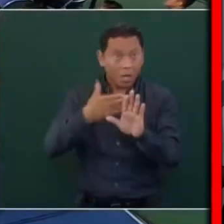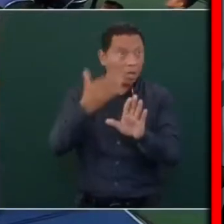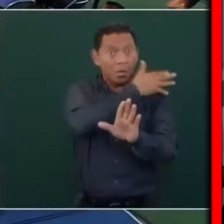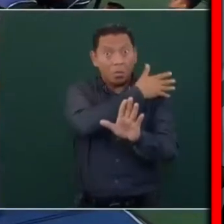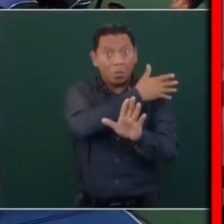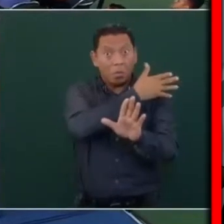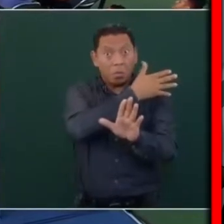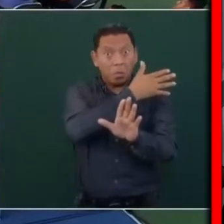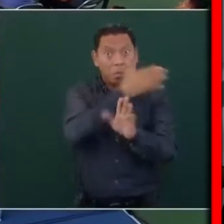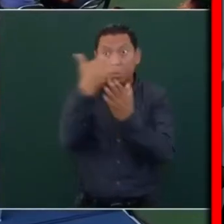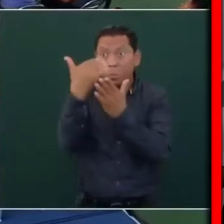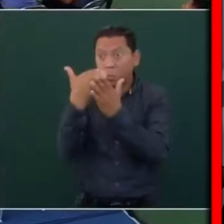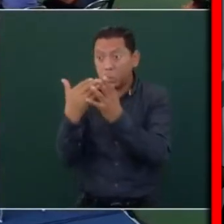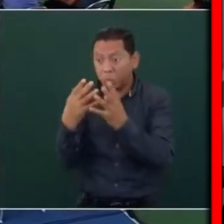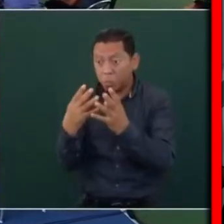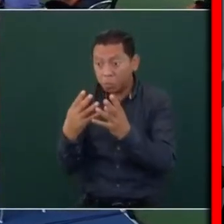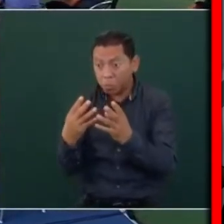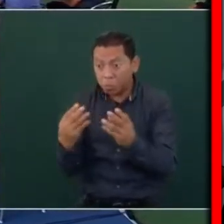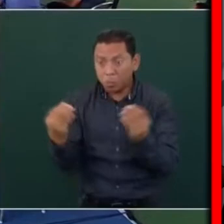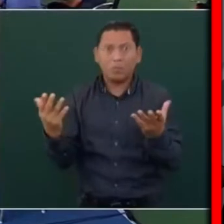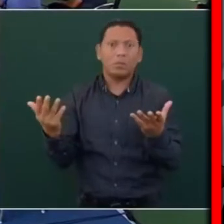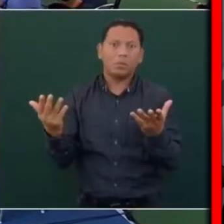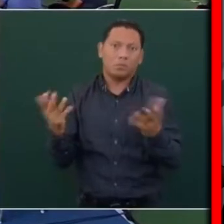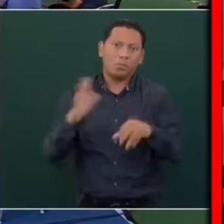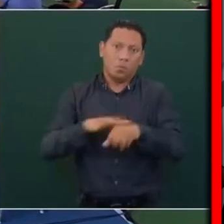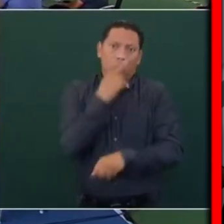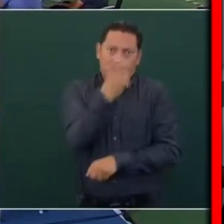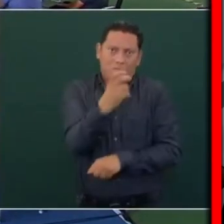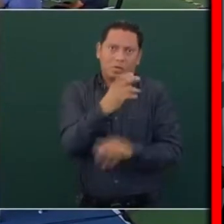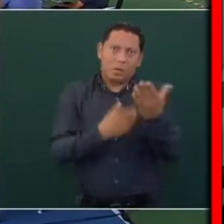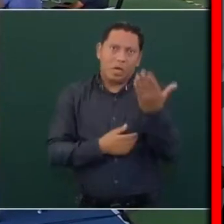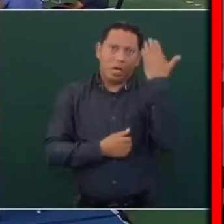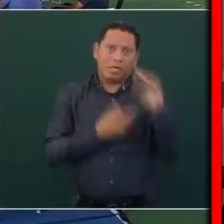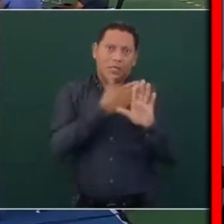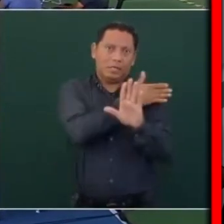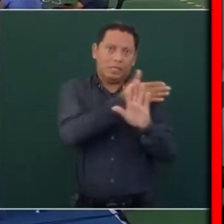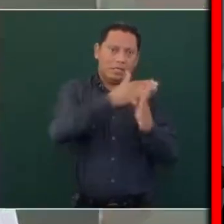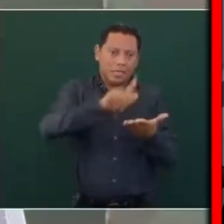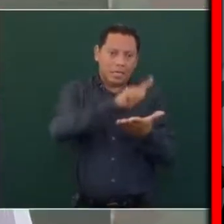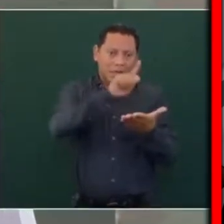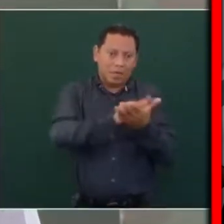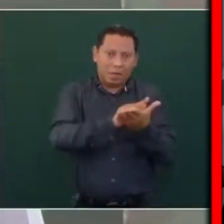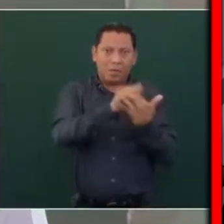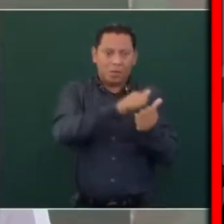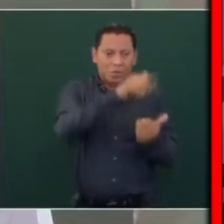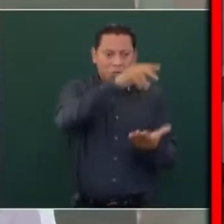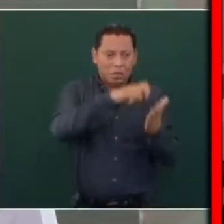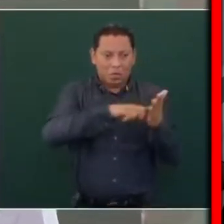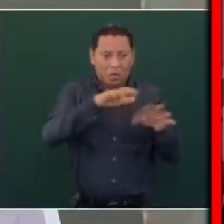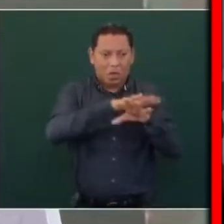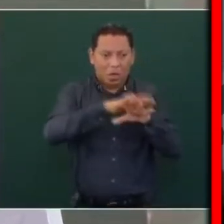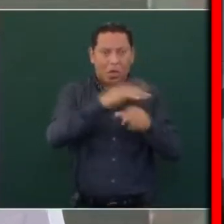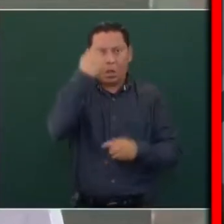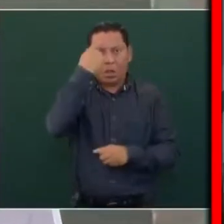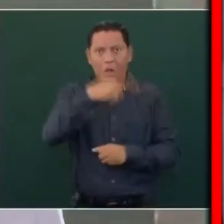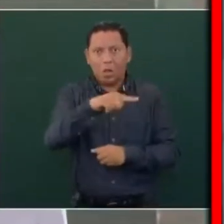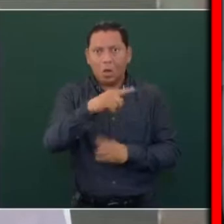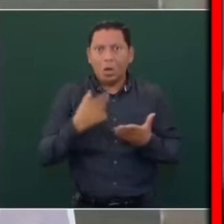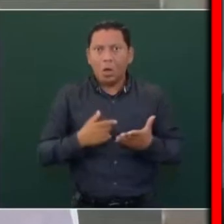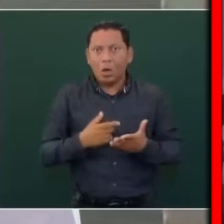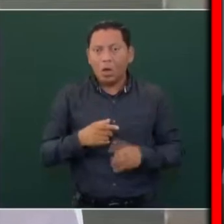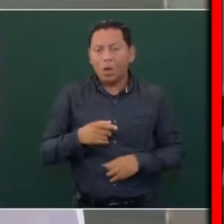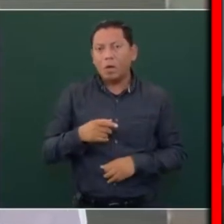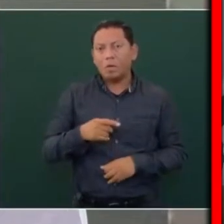todas esas reformas a la Constitución fueron para legalizar el